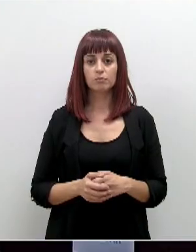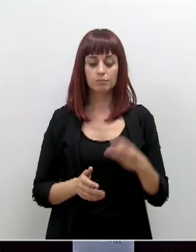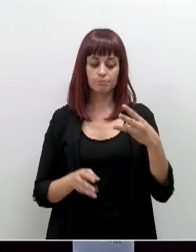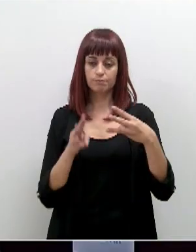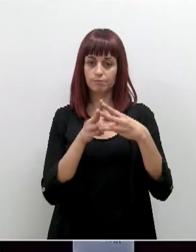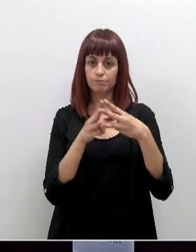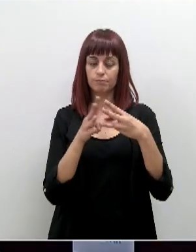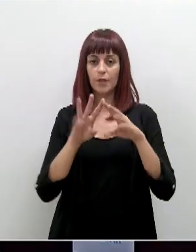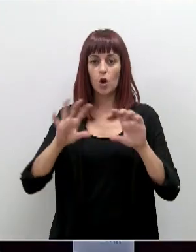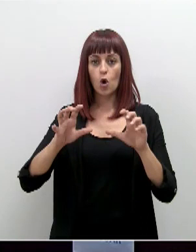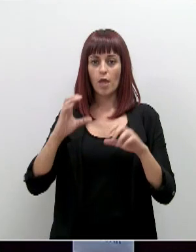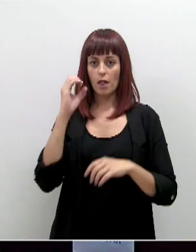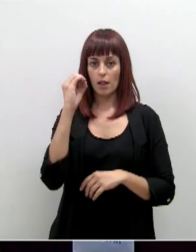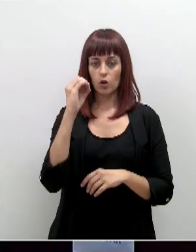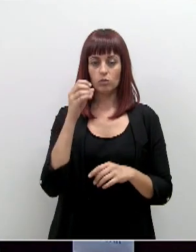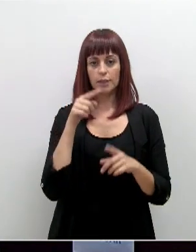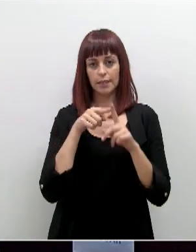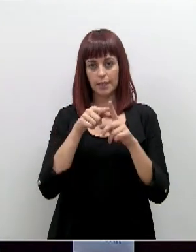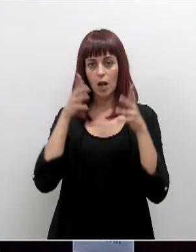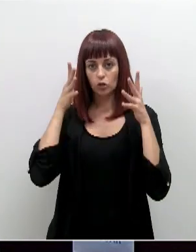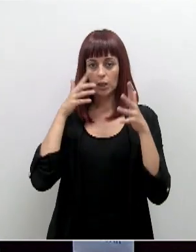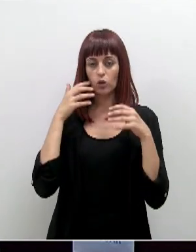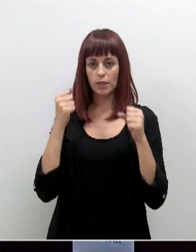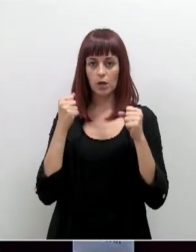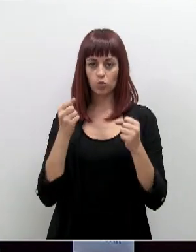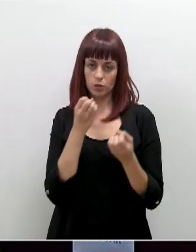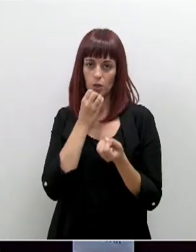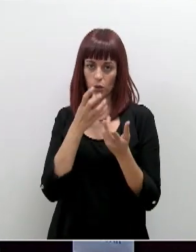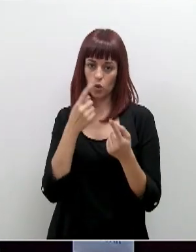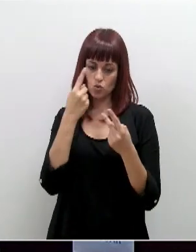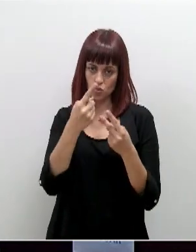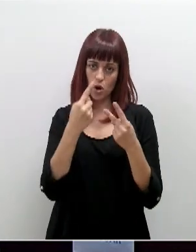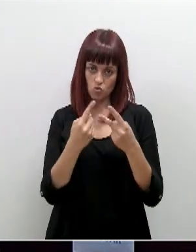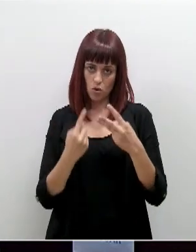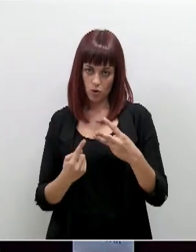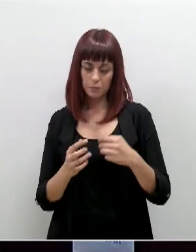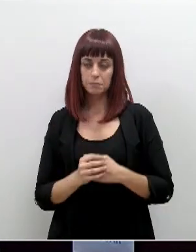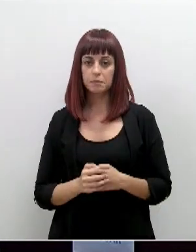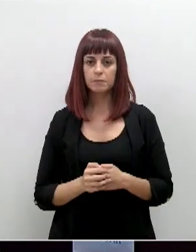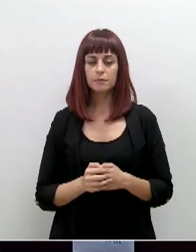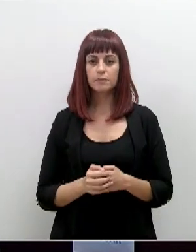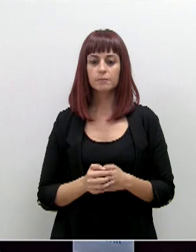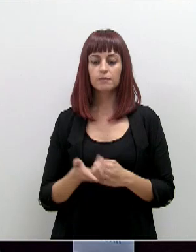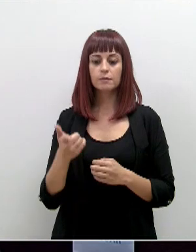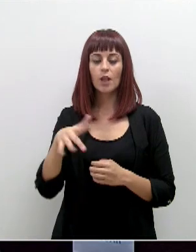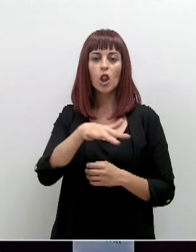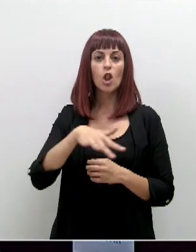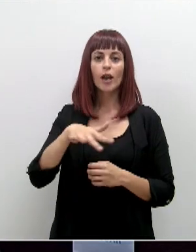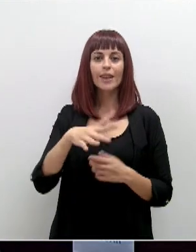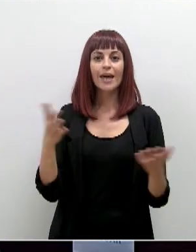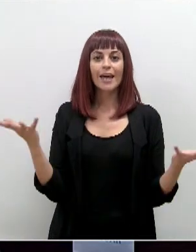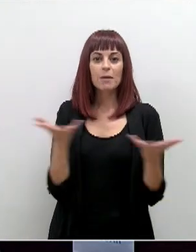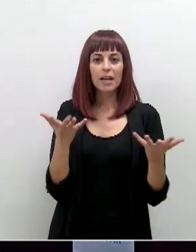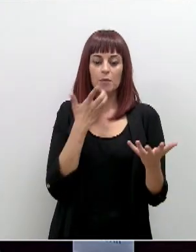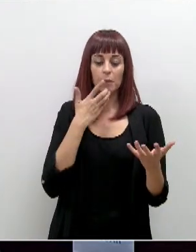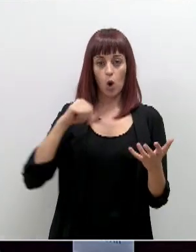cuestiones más de Onda Cero también para el consejero de Salud, que si le parece le voy trasladando de una en una. En primer lugar, ¿van a habilitar instalaciones de emergencia anexas a